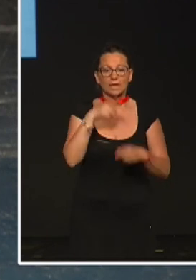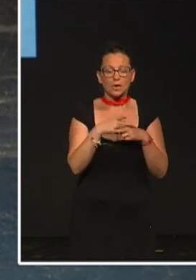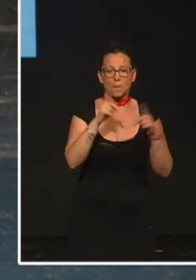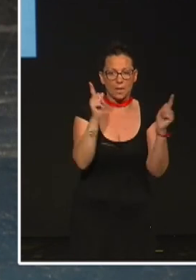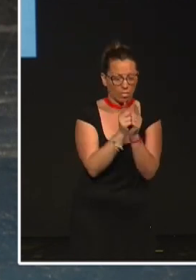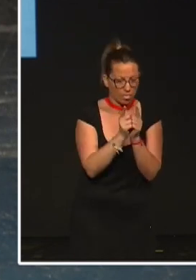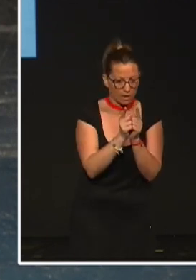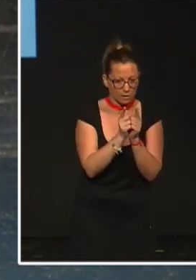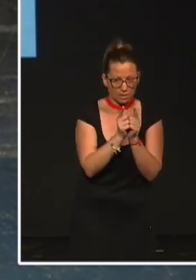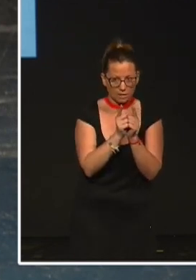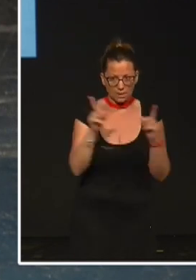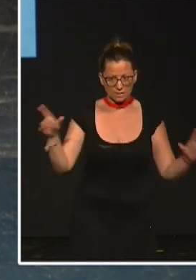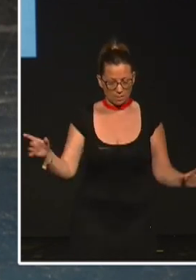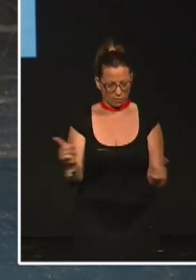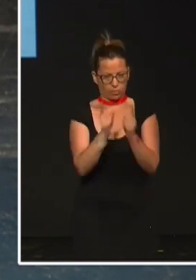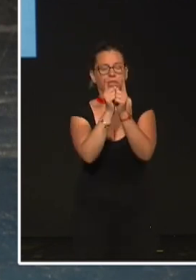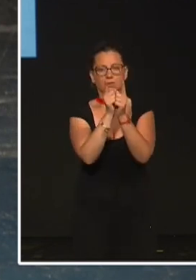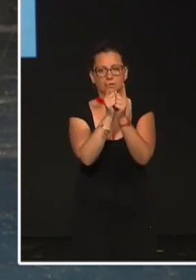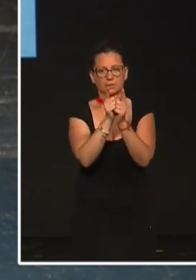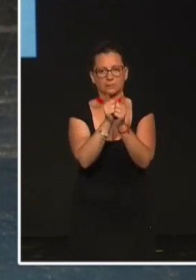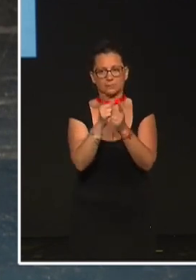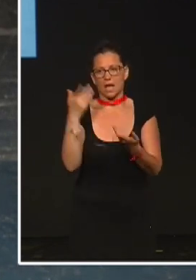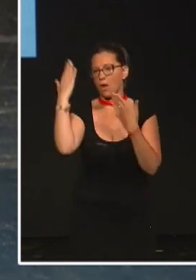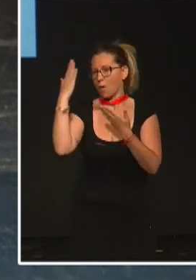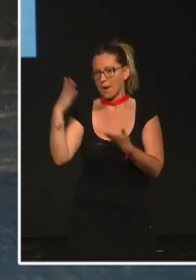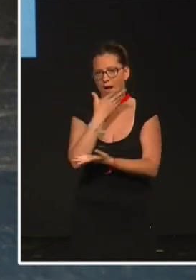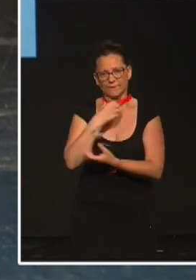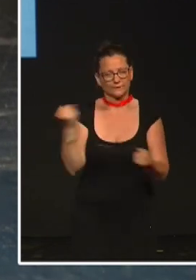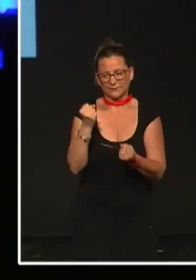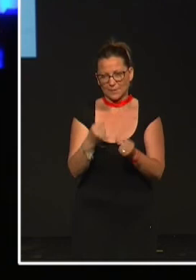vivos, ocurren todos estos homenajes tan maravillosos que hemos visto. Muchas gracias.